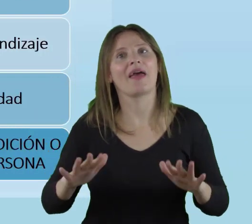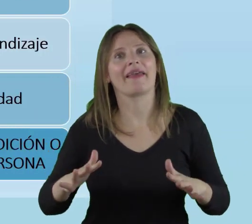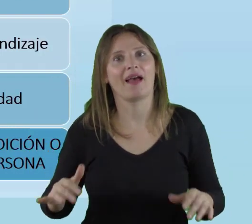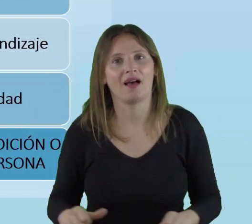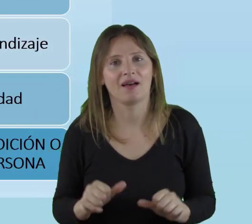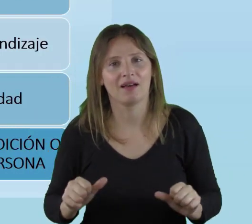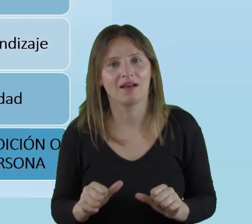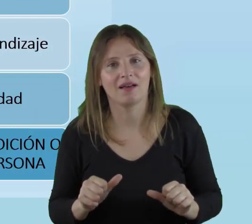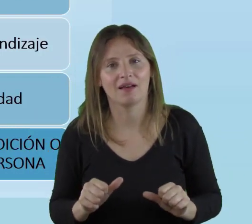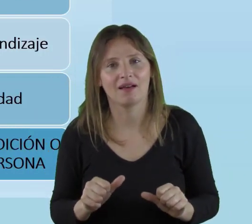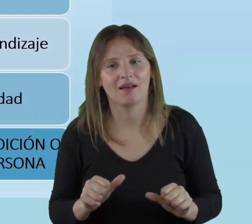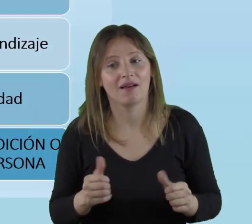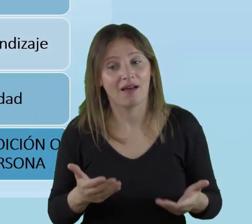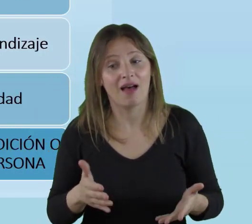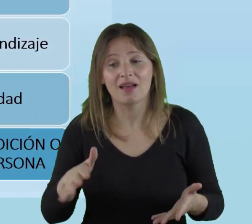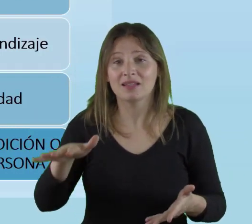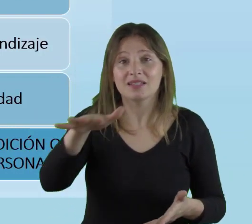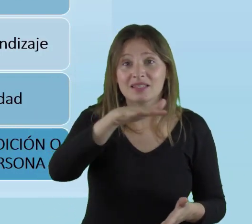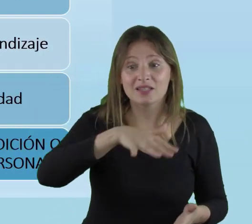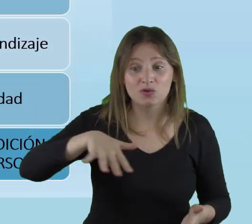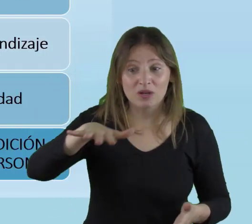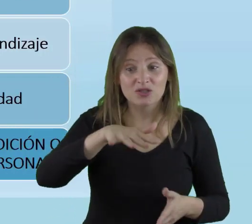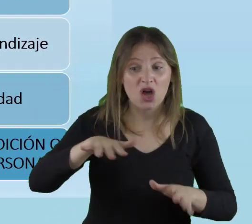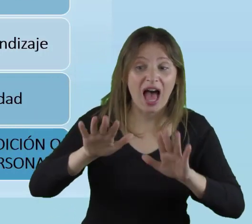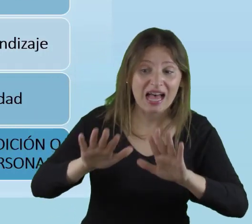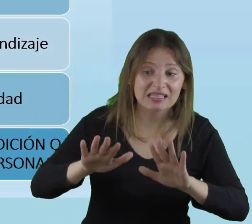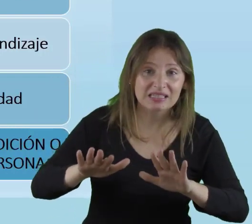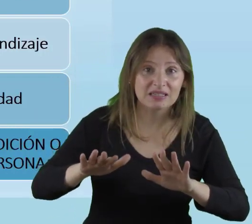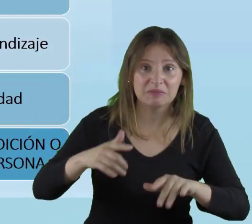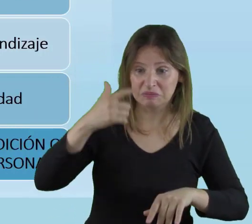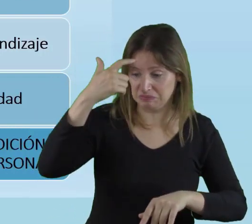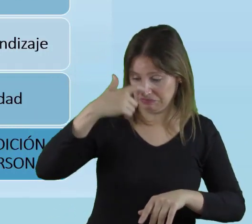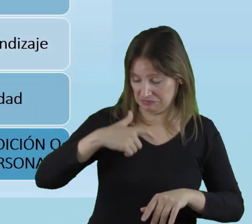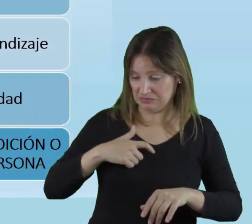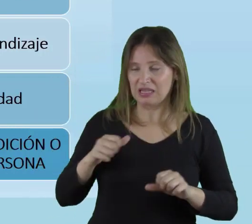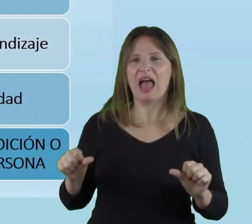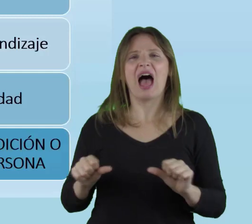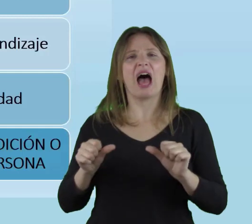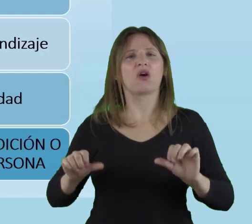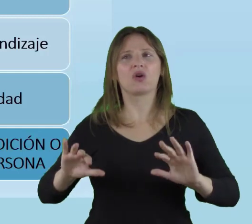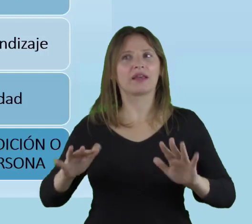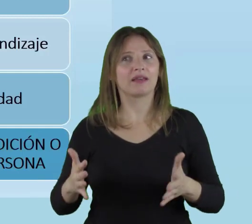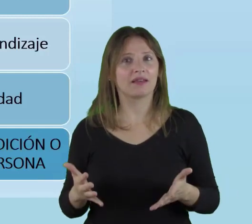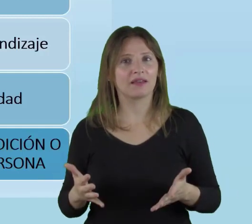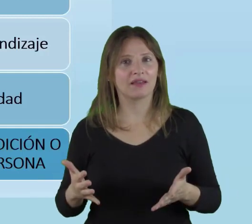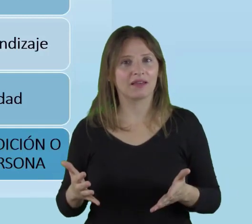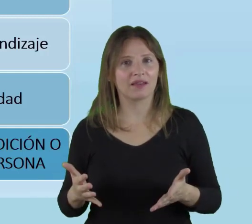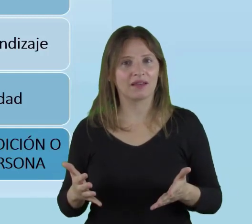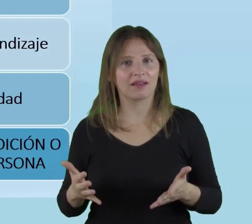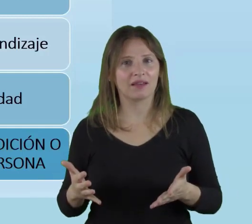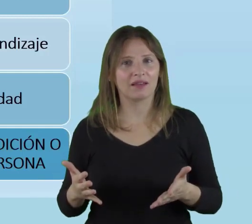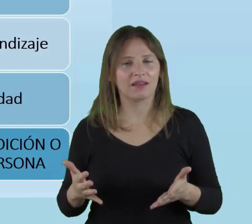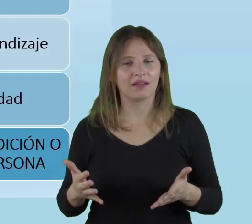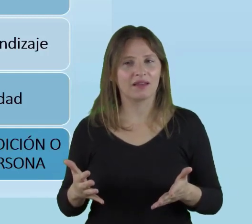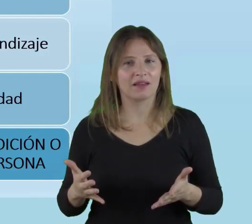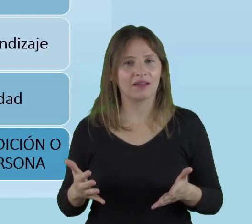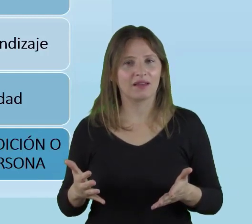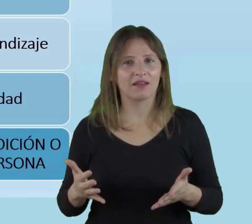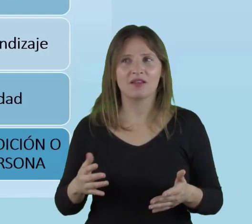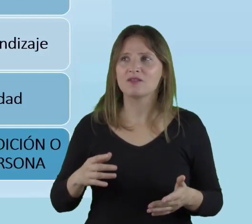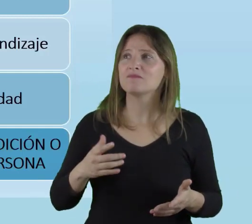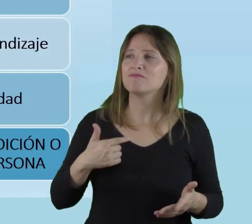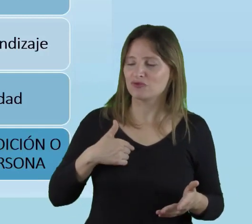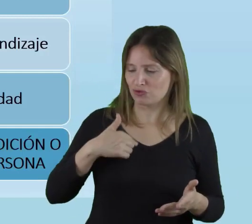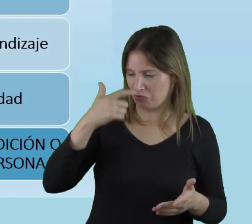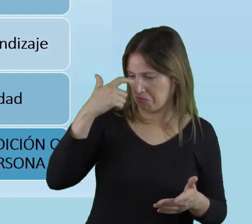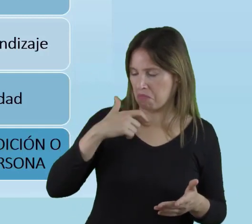¿y ahora qué? Esta es la realidad. ¿Y ahora qué? Me toca hacer. ¿De dónde